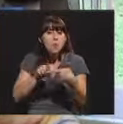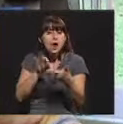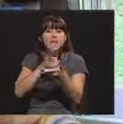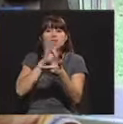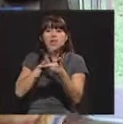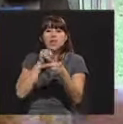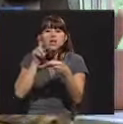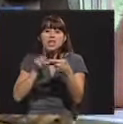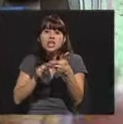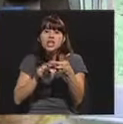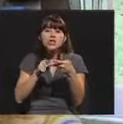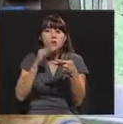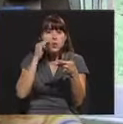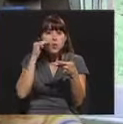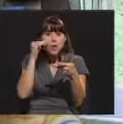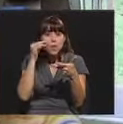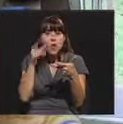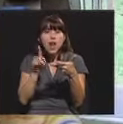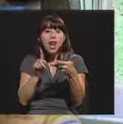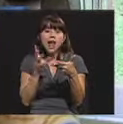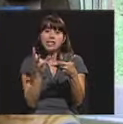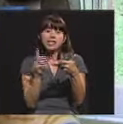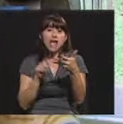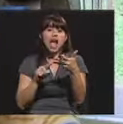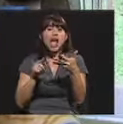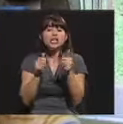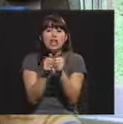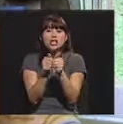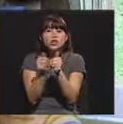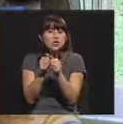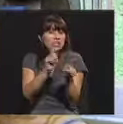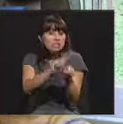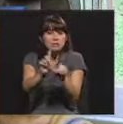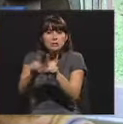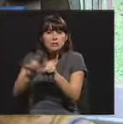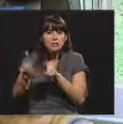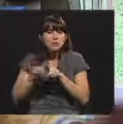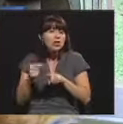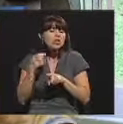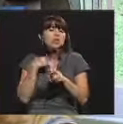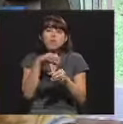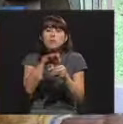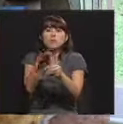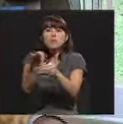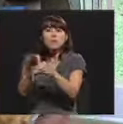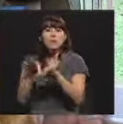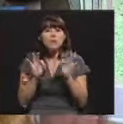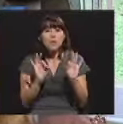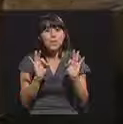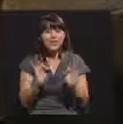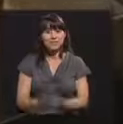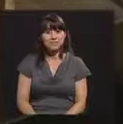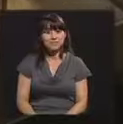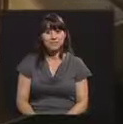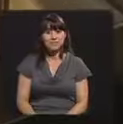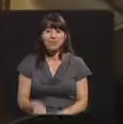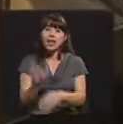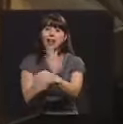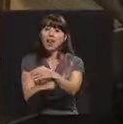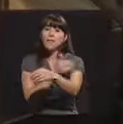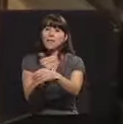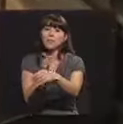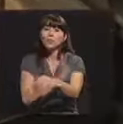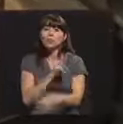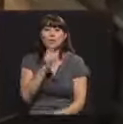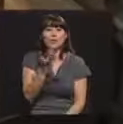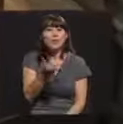frijolillos, remolachas, chayotes, así. Y ahí me la paso muy bien. La música